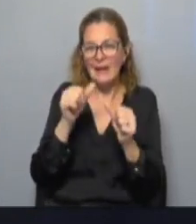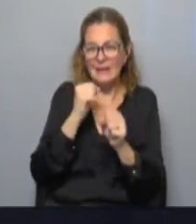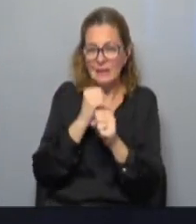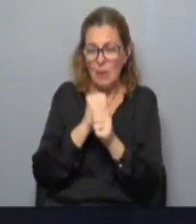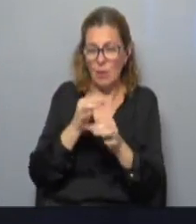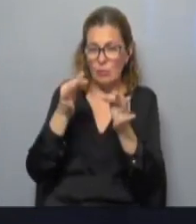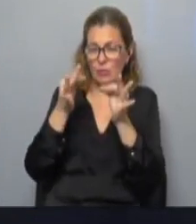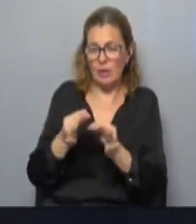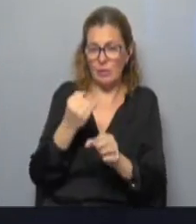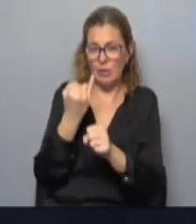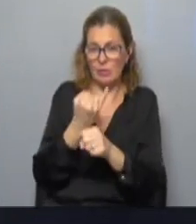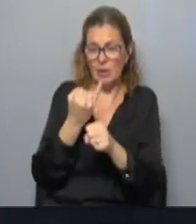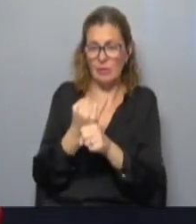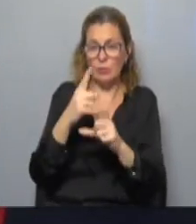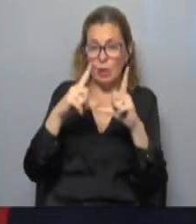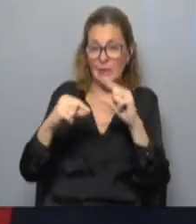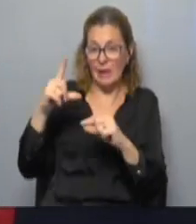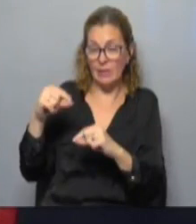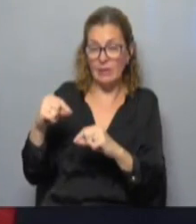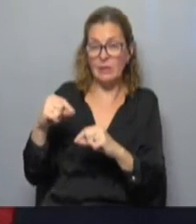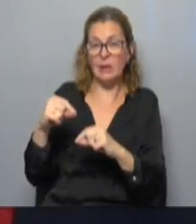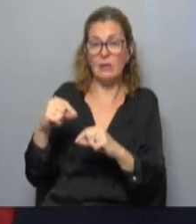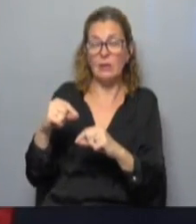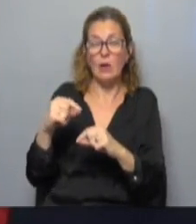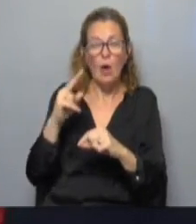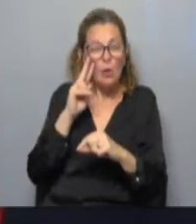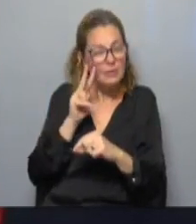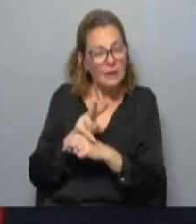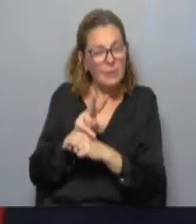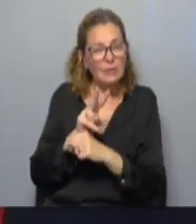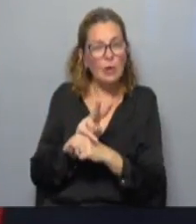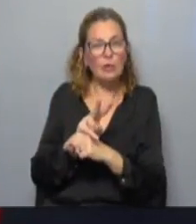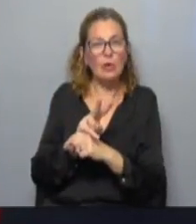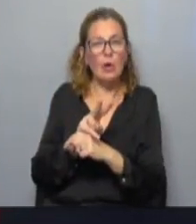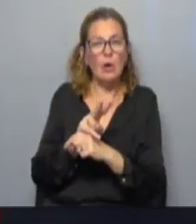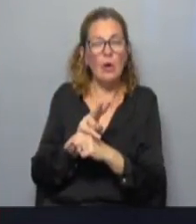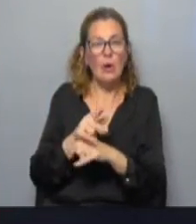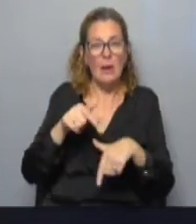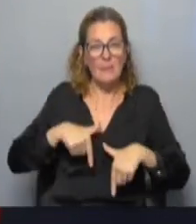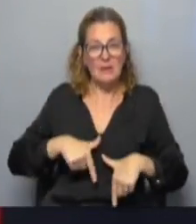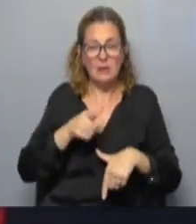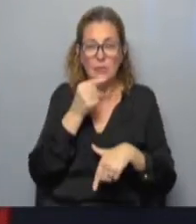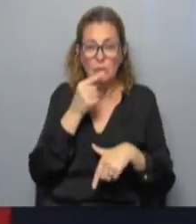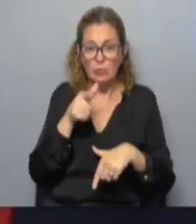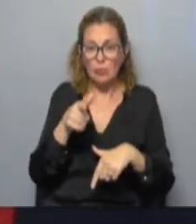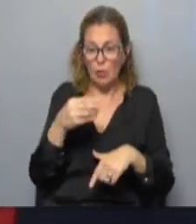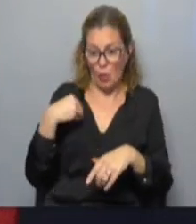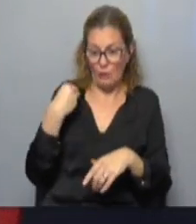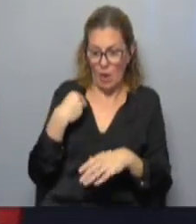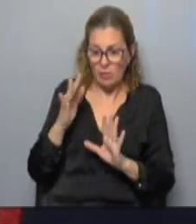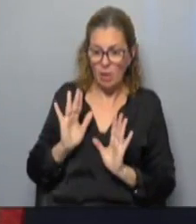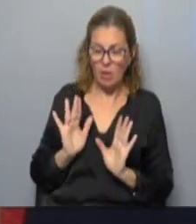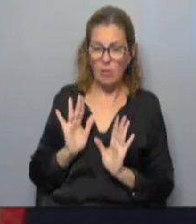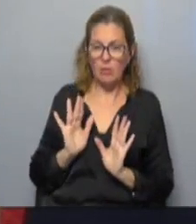serios, como el que hace el Instituto de Estadística, o en este caso el Observatorio del Ministerio del Interior, nosotros depositamos confianza.